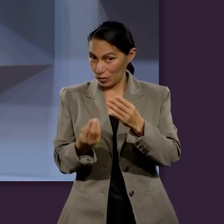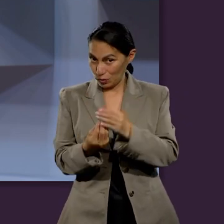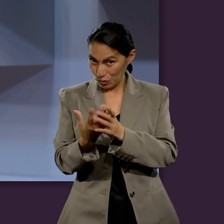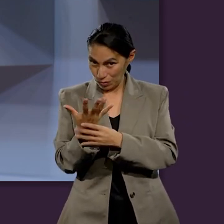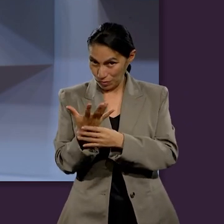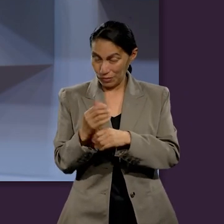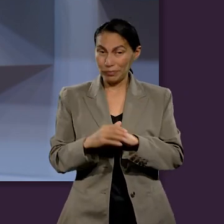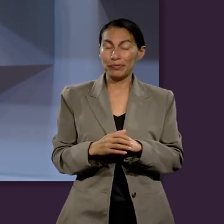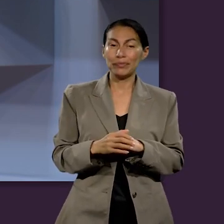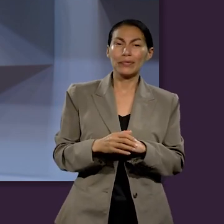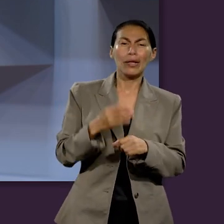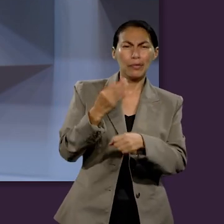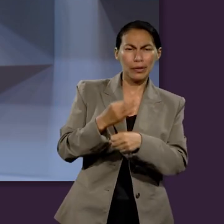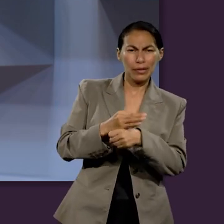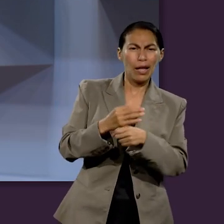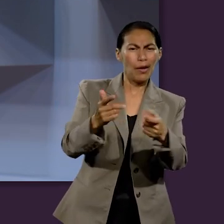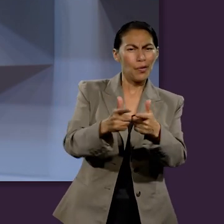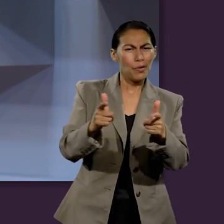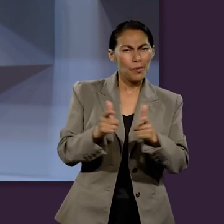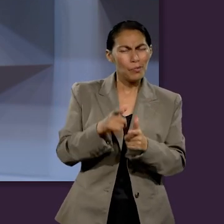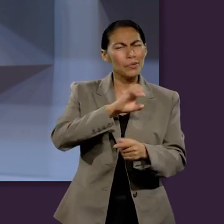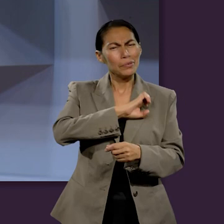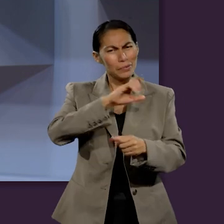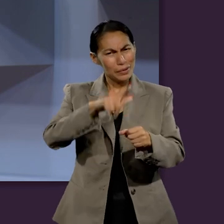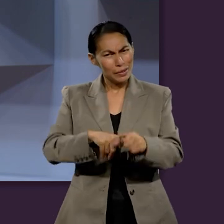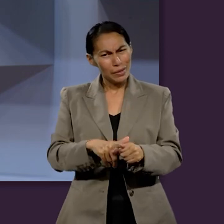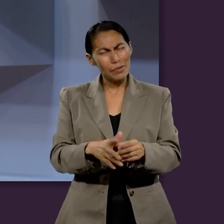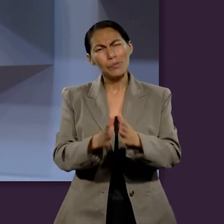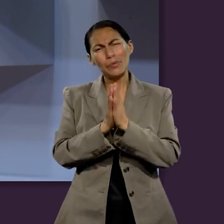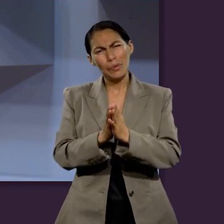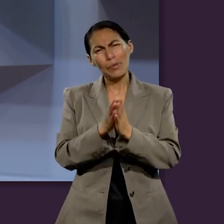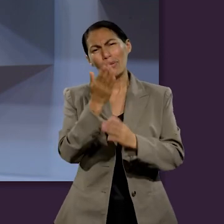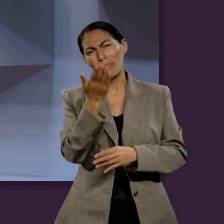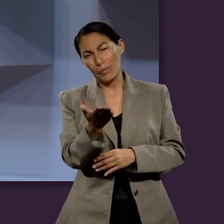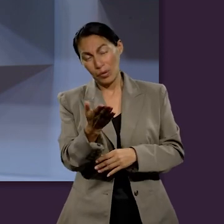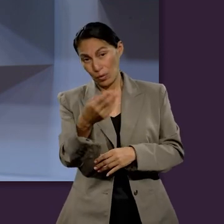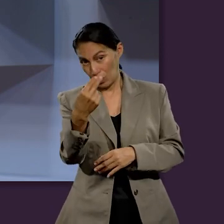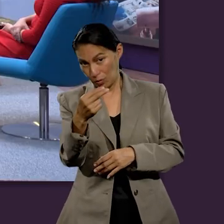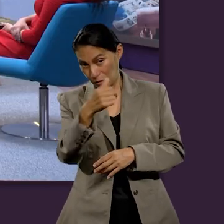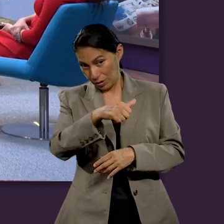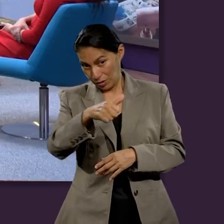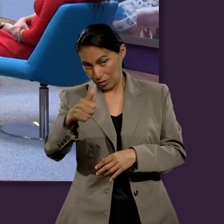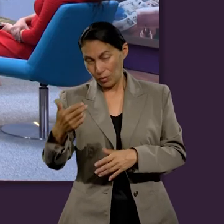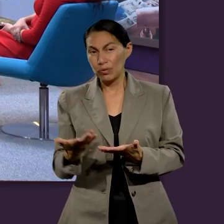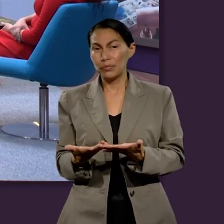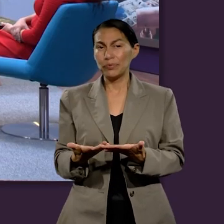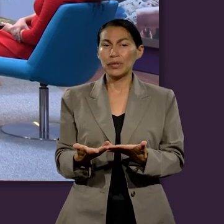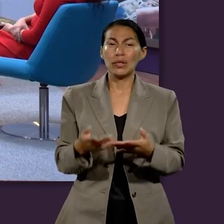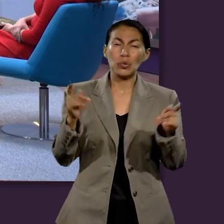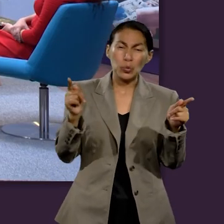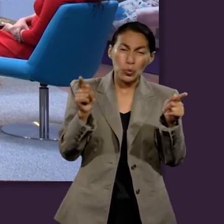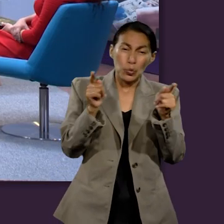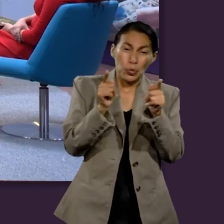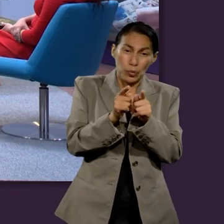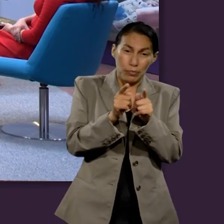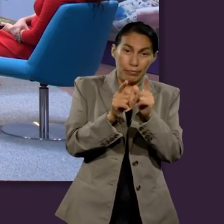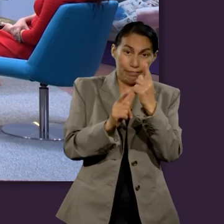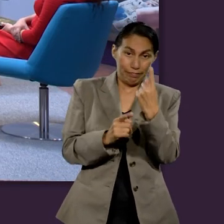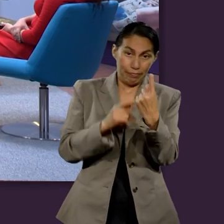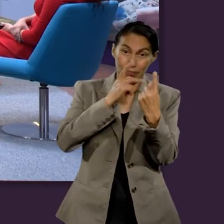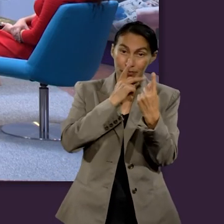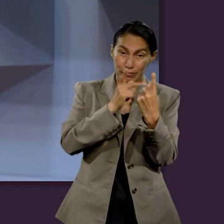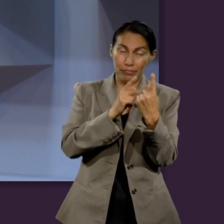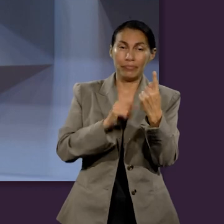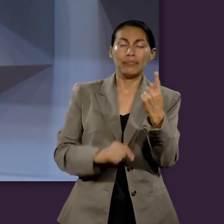lección. Estoy acompañada de un grupo especial, a quienes les voy a pedir que por favor digan sus nombres, y que